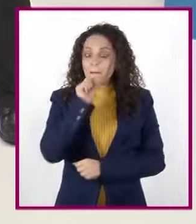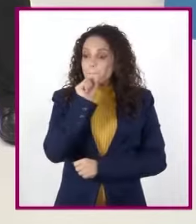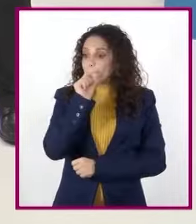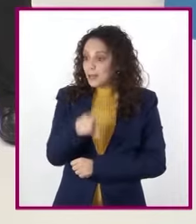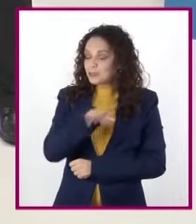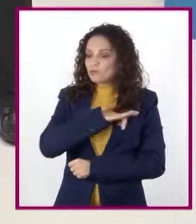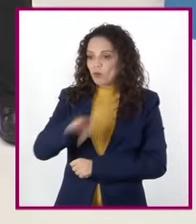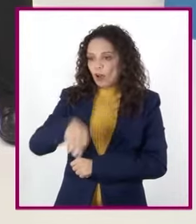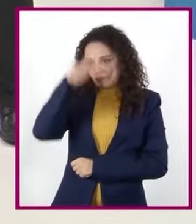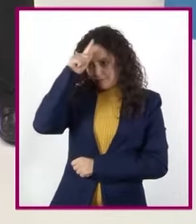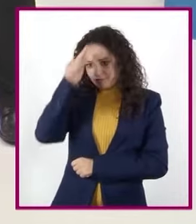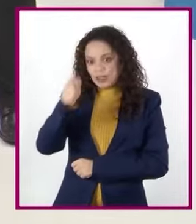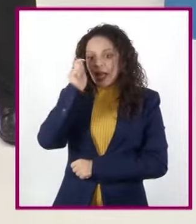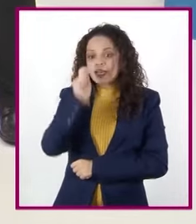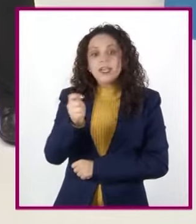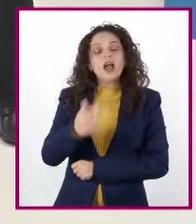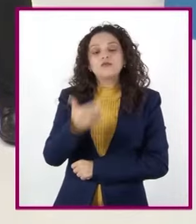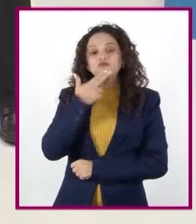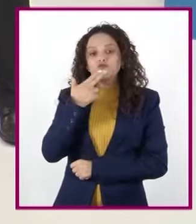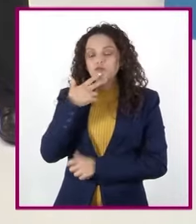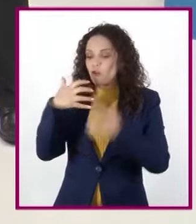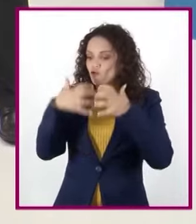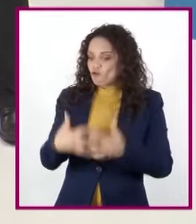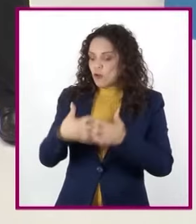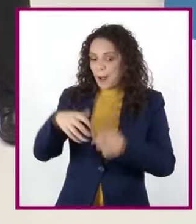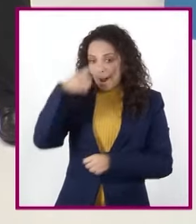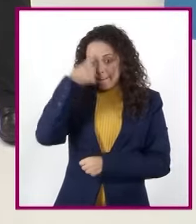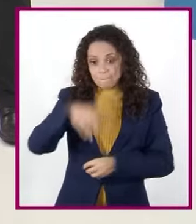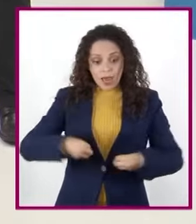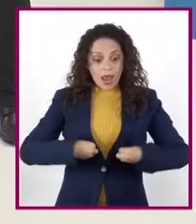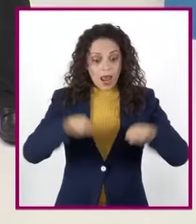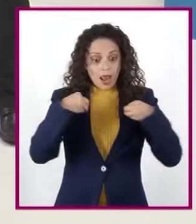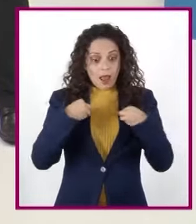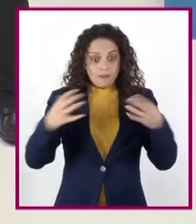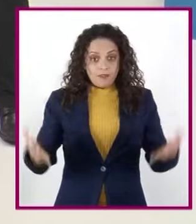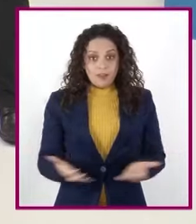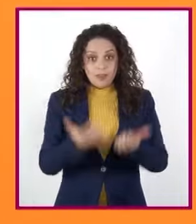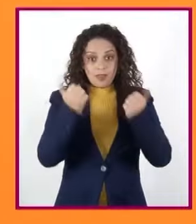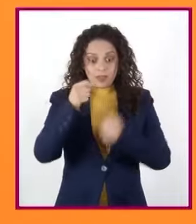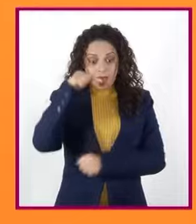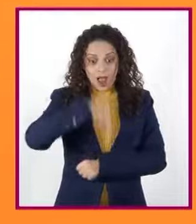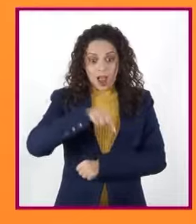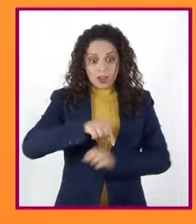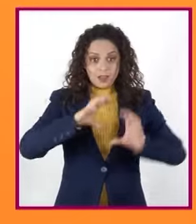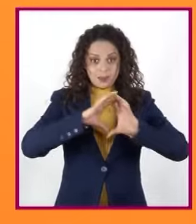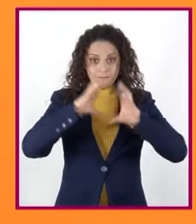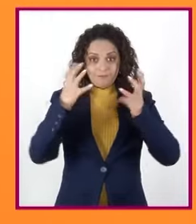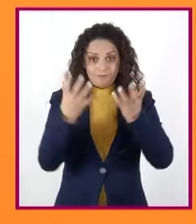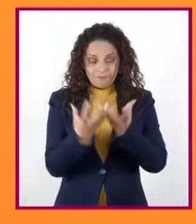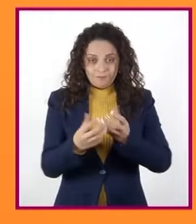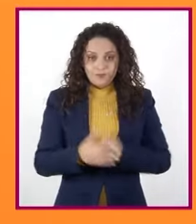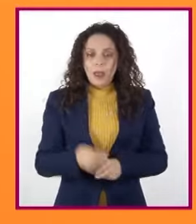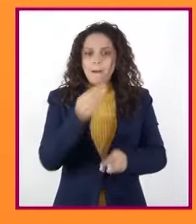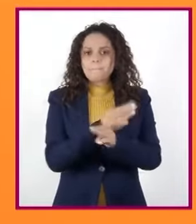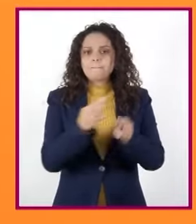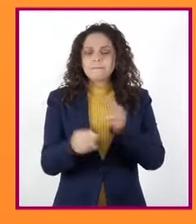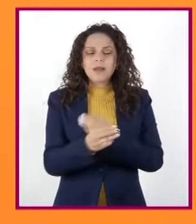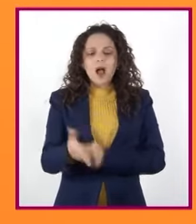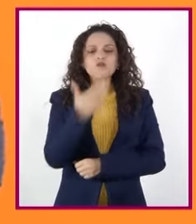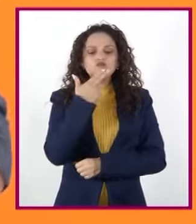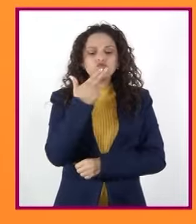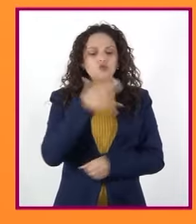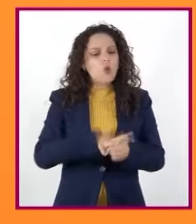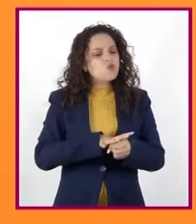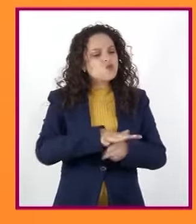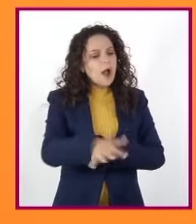identificarán su función en la preservación de la vida en el planeta. Los materiales que vamos a utilizar en esta